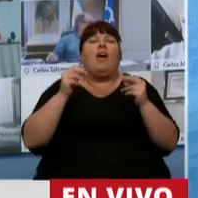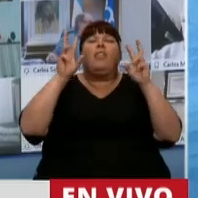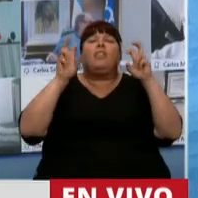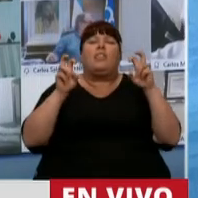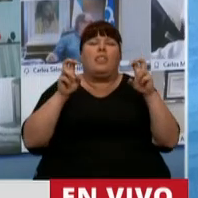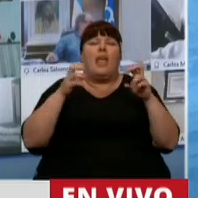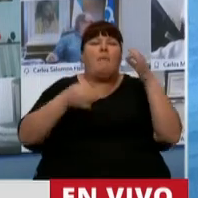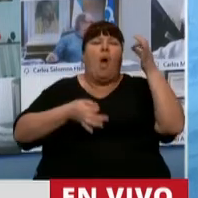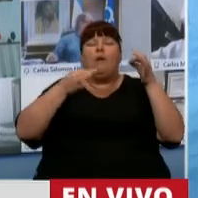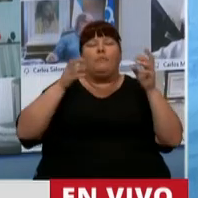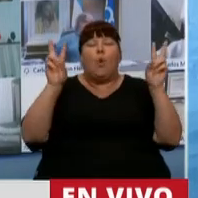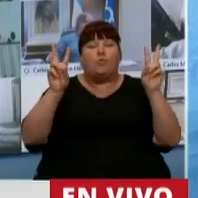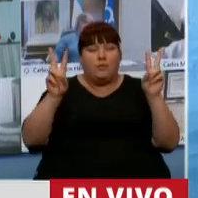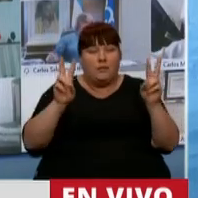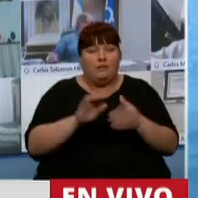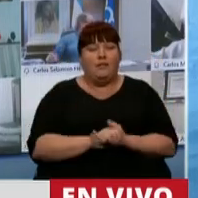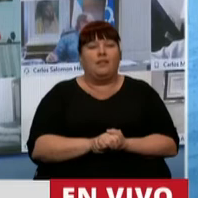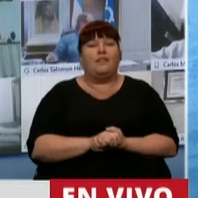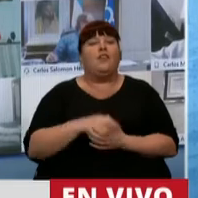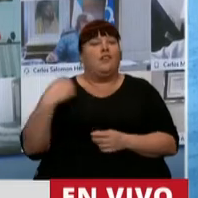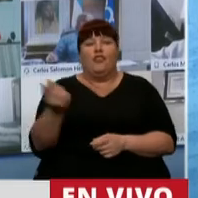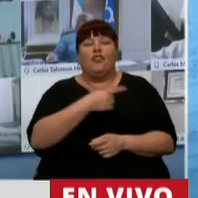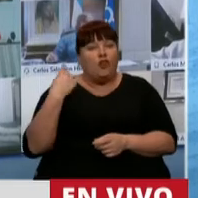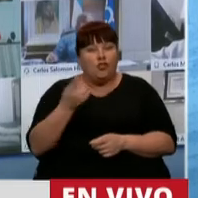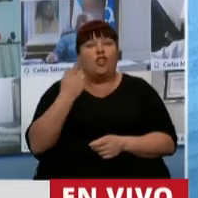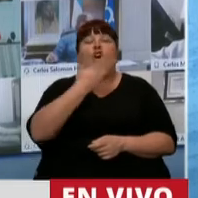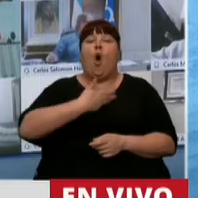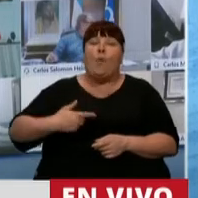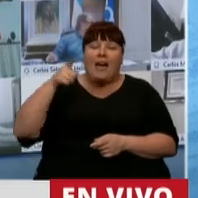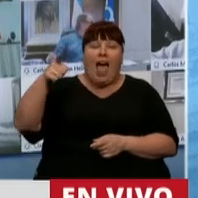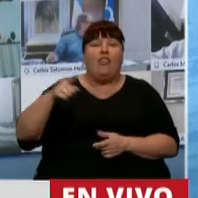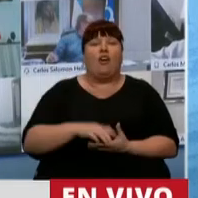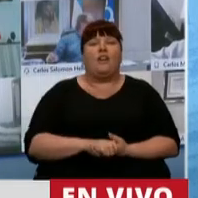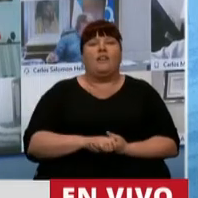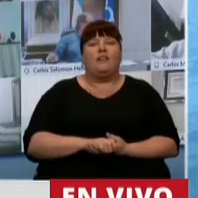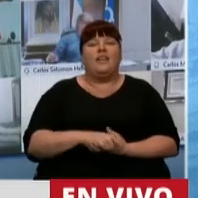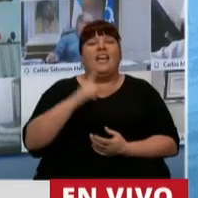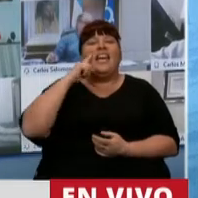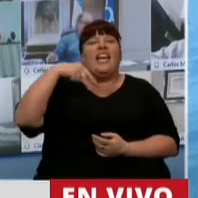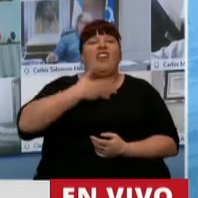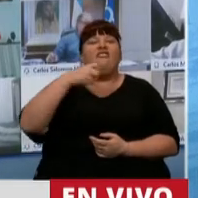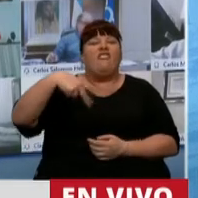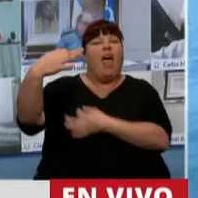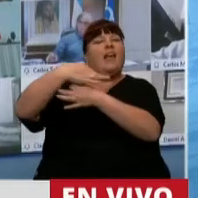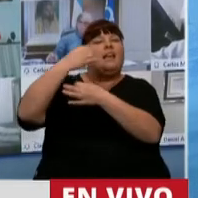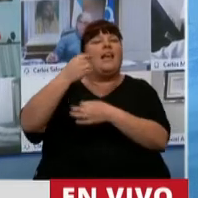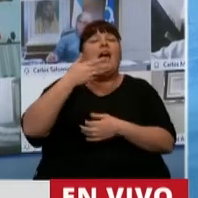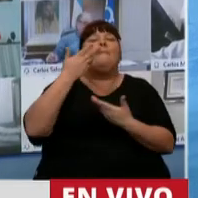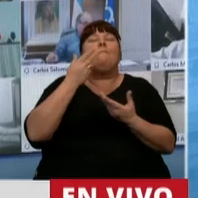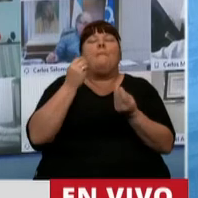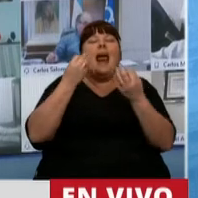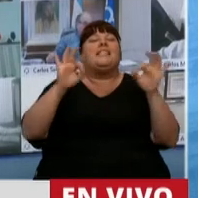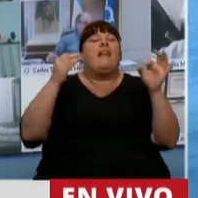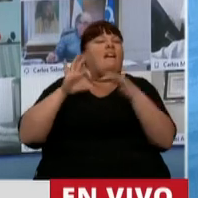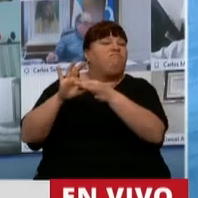justicialista a nosotros ya nuestro gobernador el doctor Gildin Frán nos enseñó que la palabra salvadora